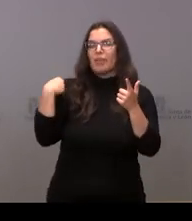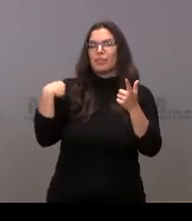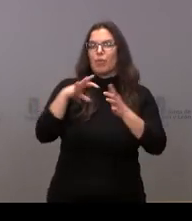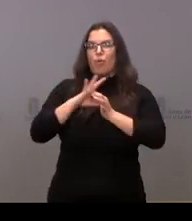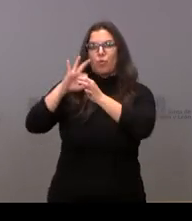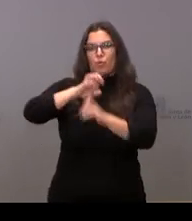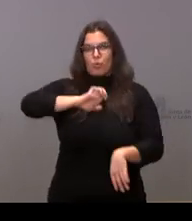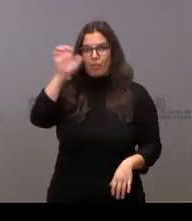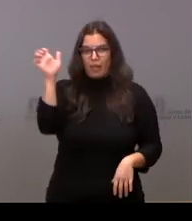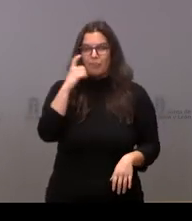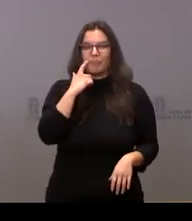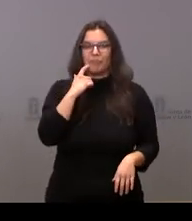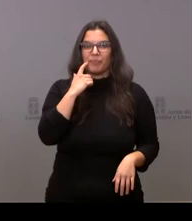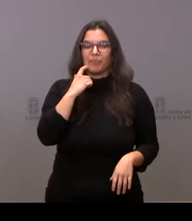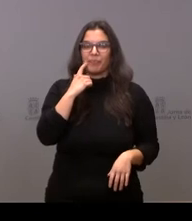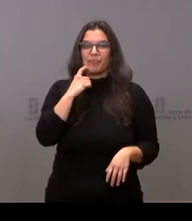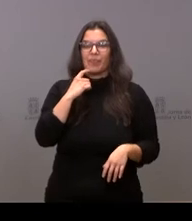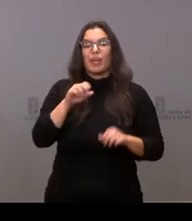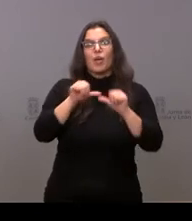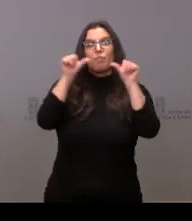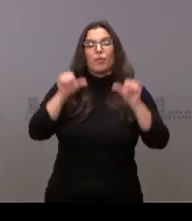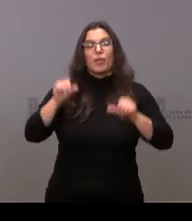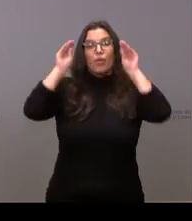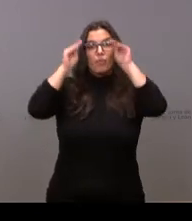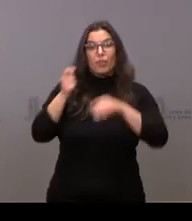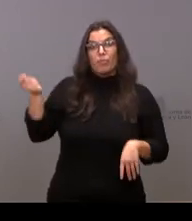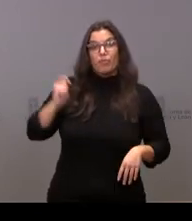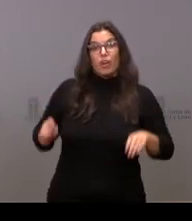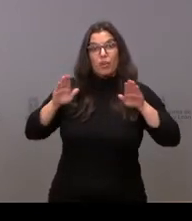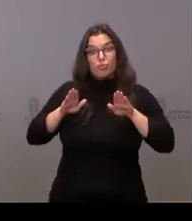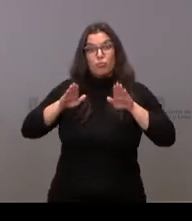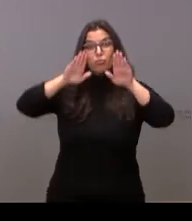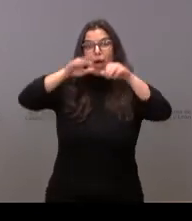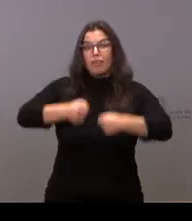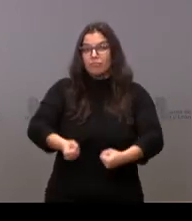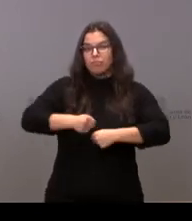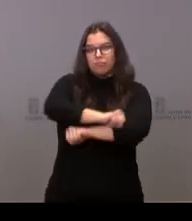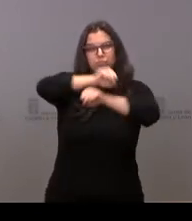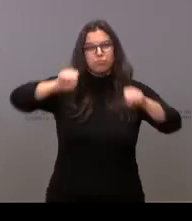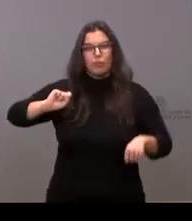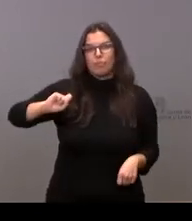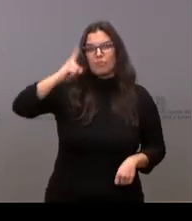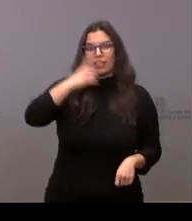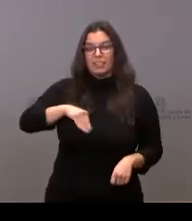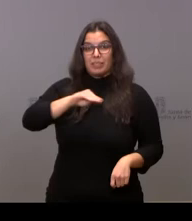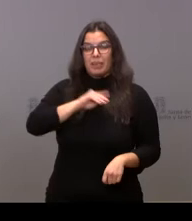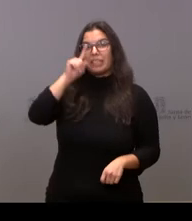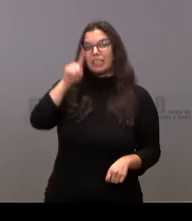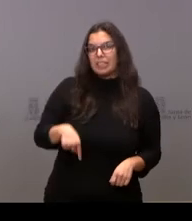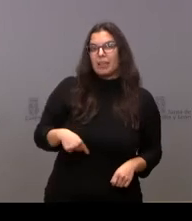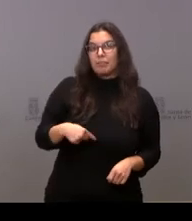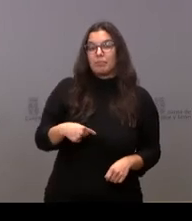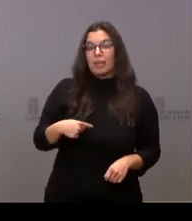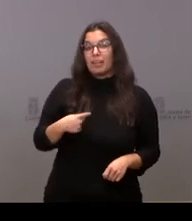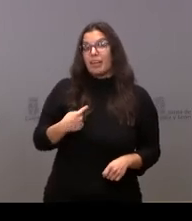Europea. Con el modelo de la formación profesional dual más robusto de nuestro país y uno de los pocos que